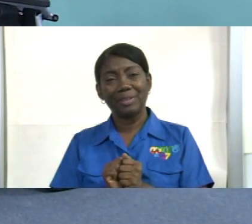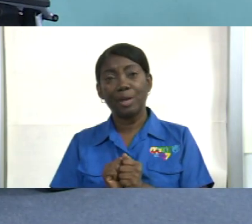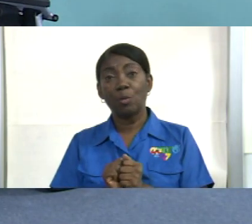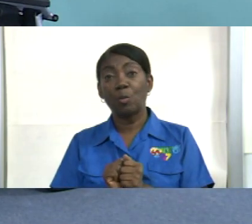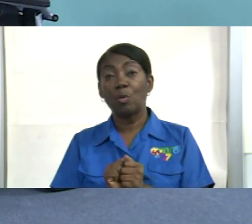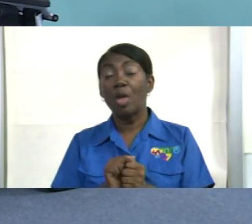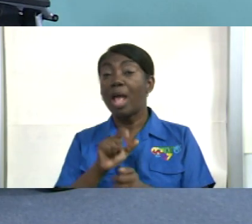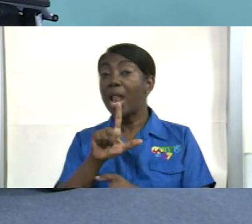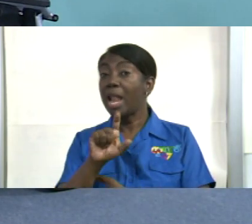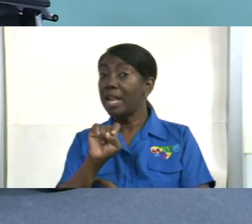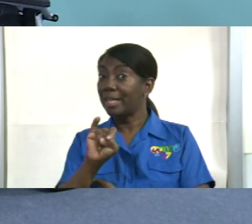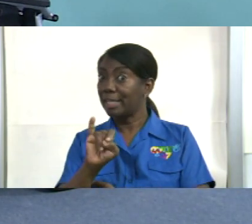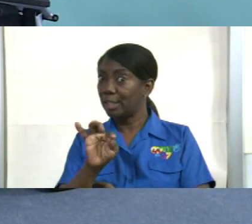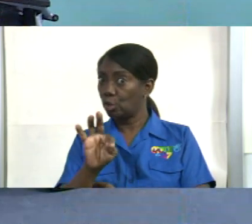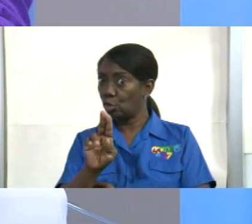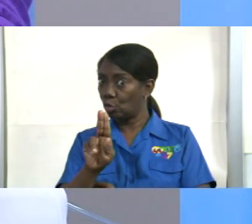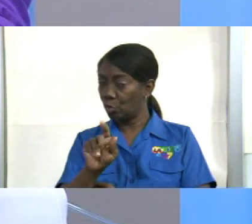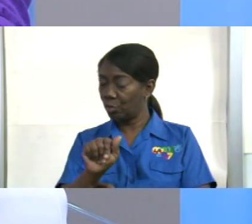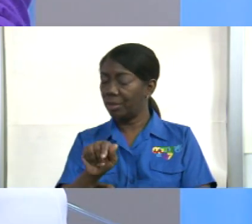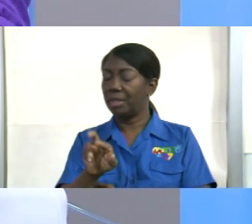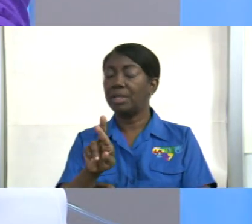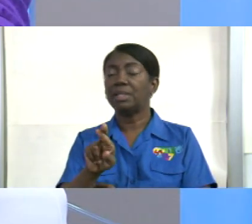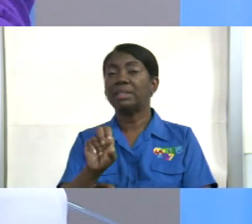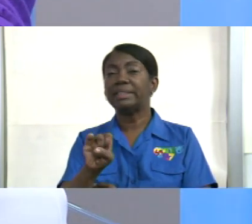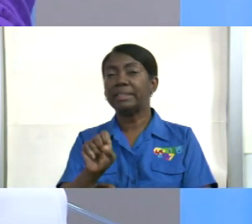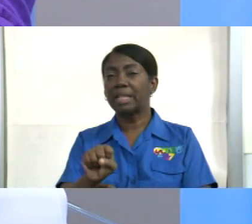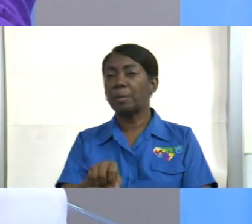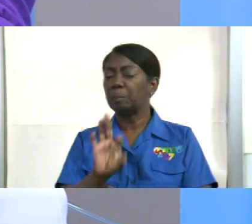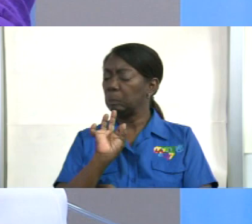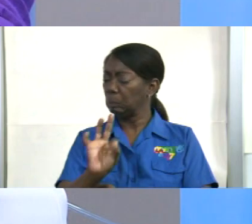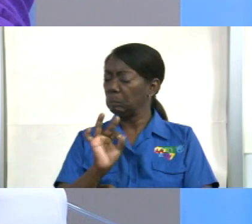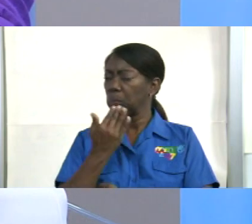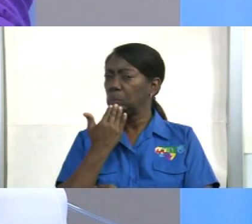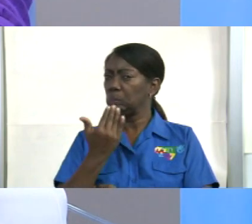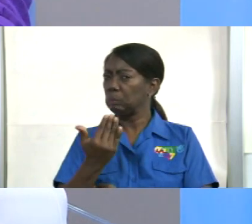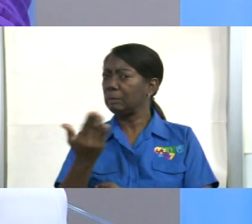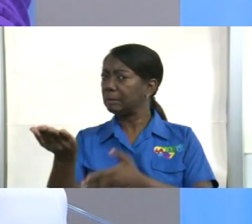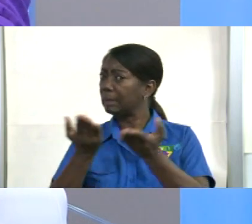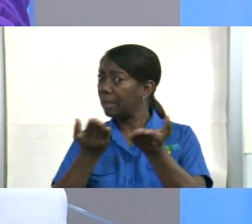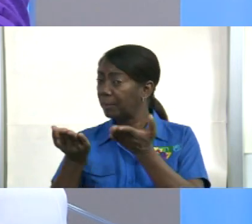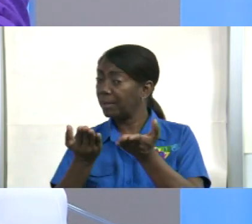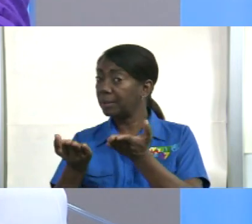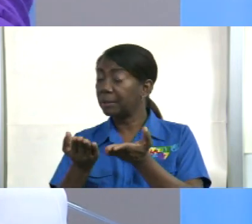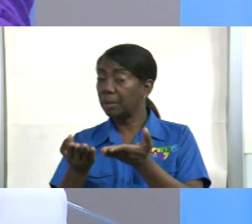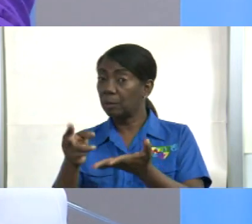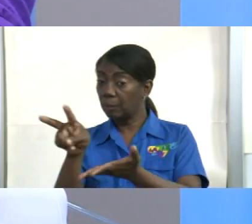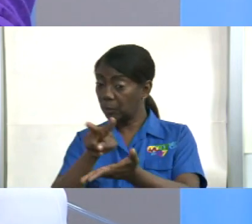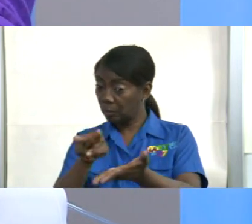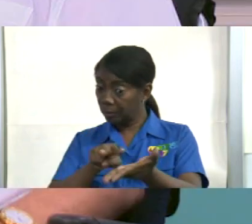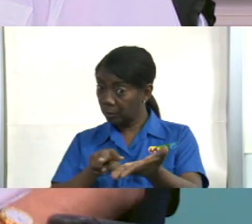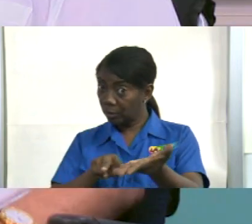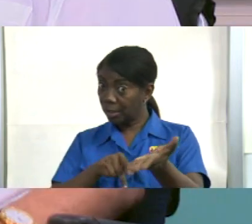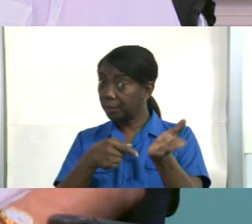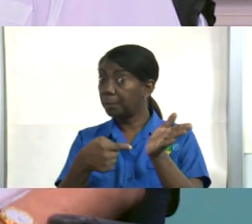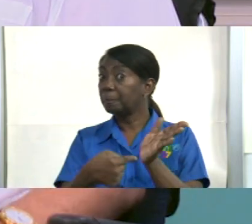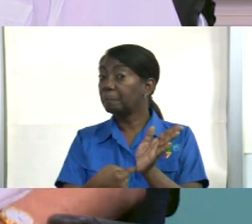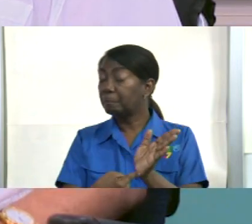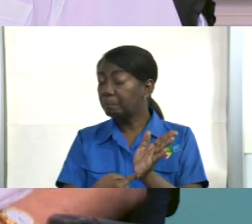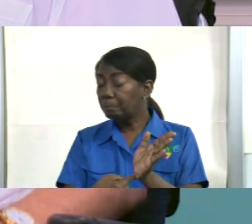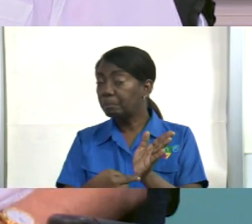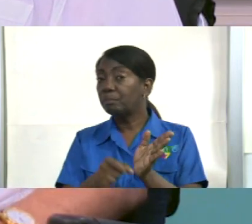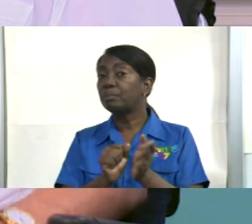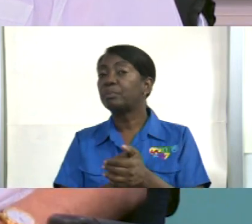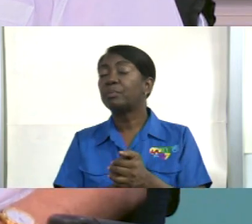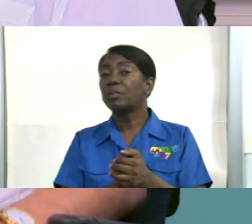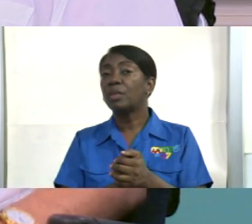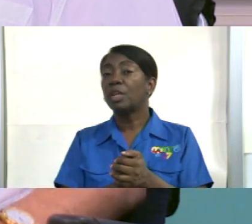destacado muy bueno ha prestado su servicio como liturgista y ha